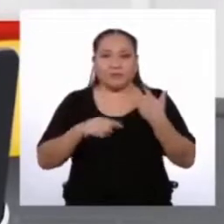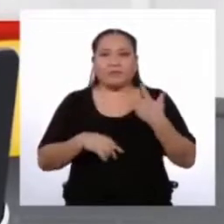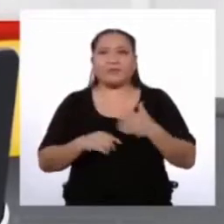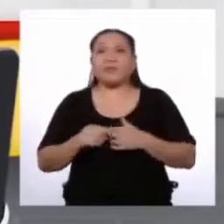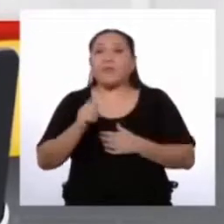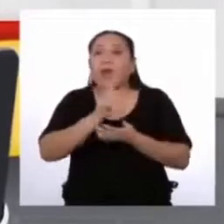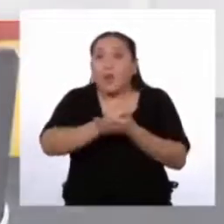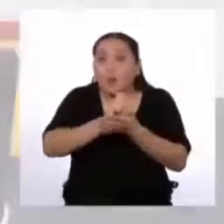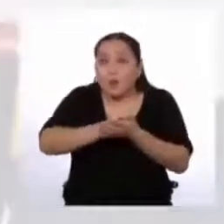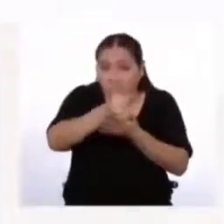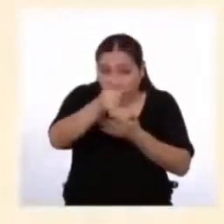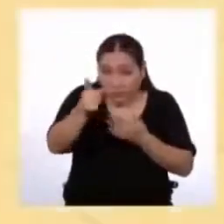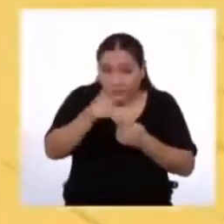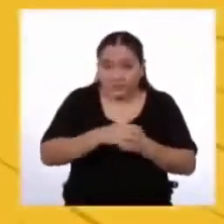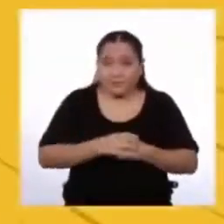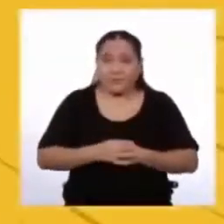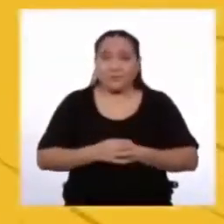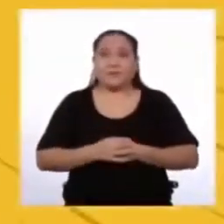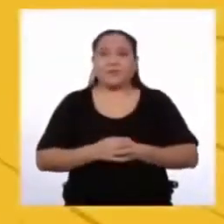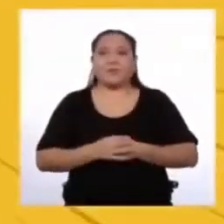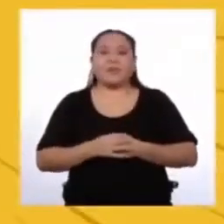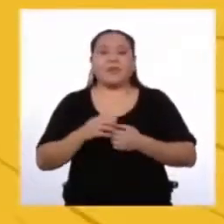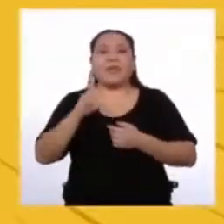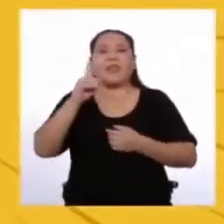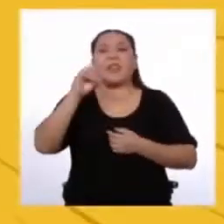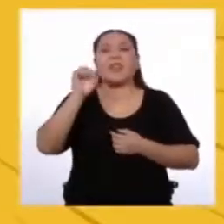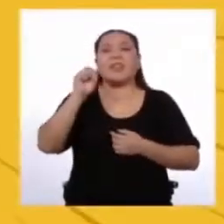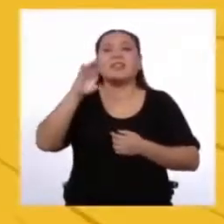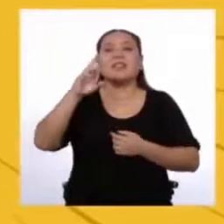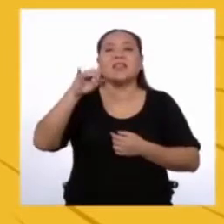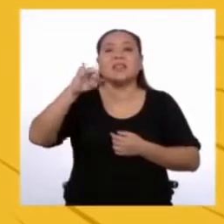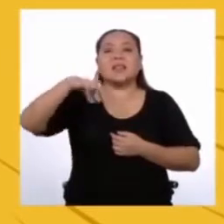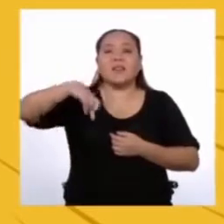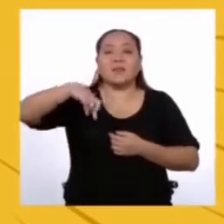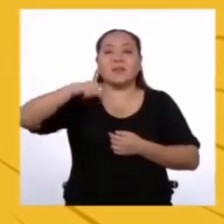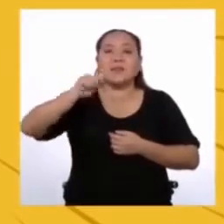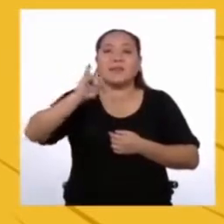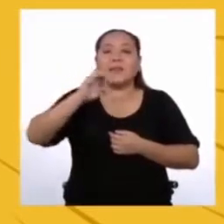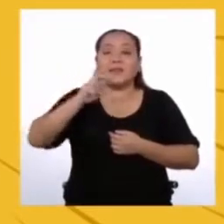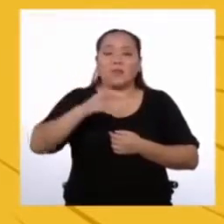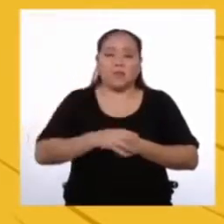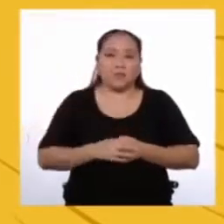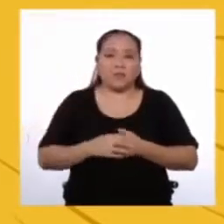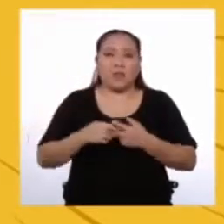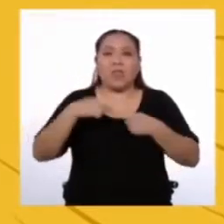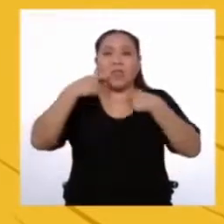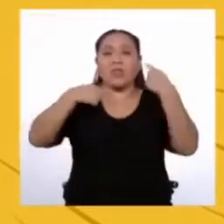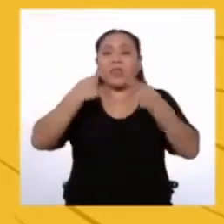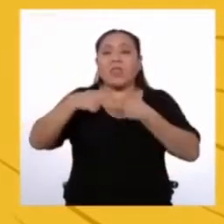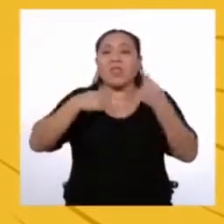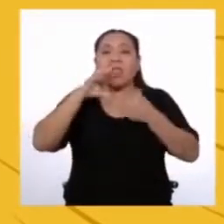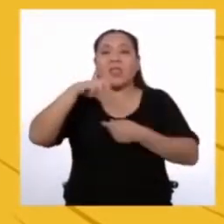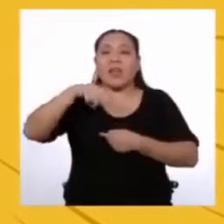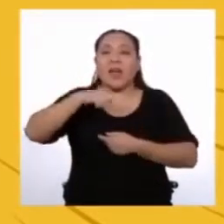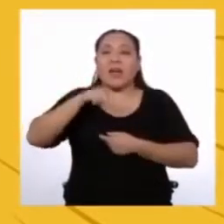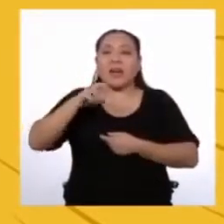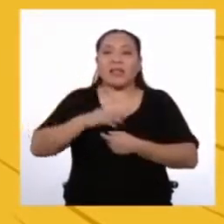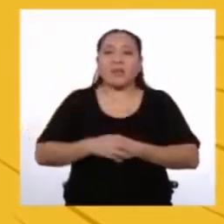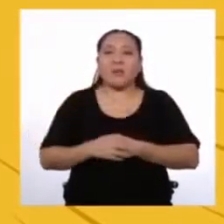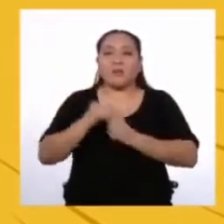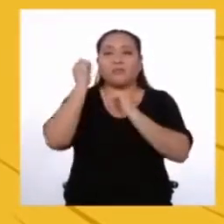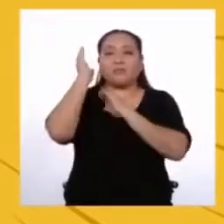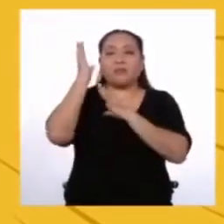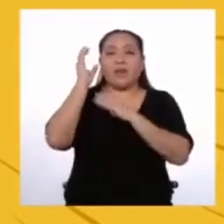Apunten chicos Descriptivo Narrativo Expositivo